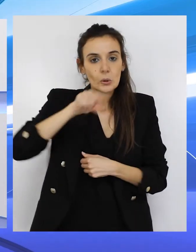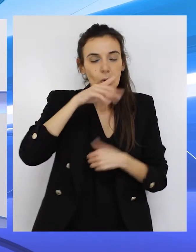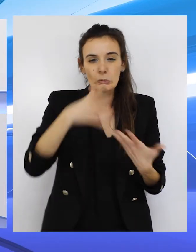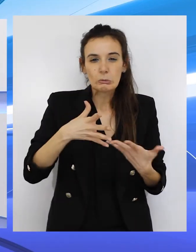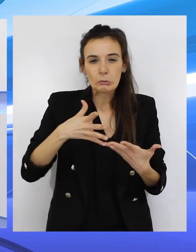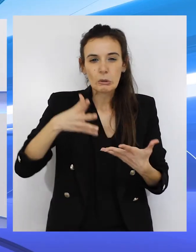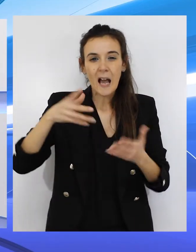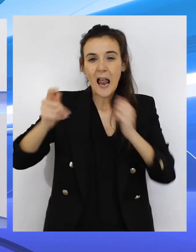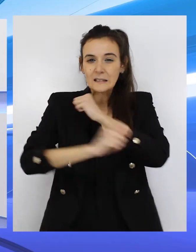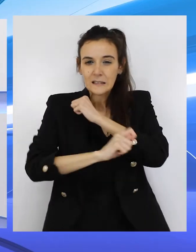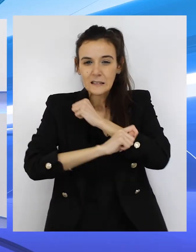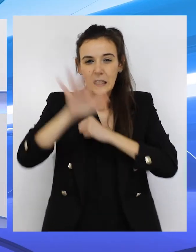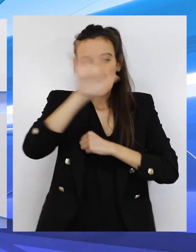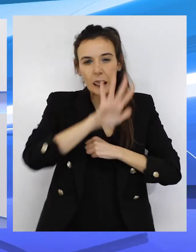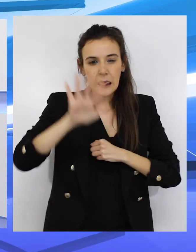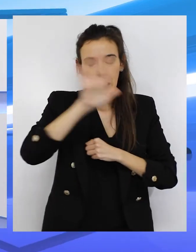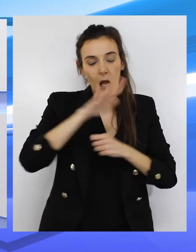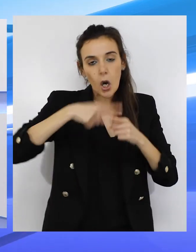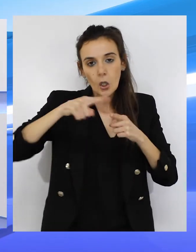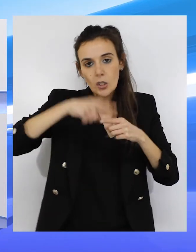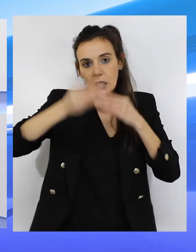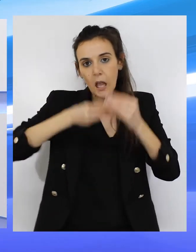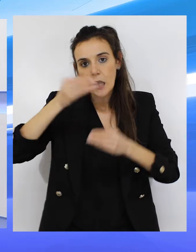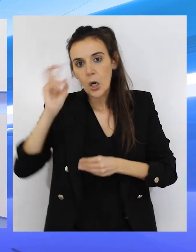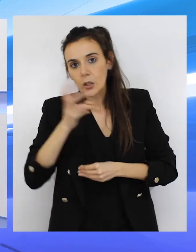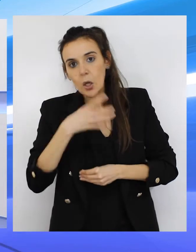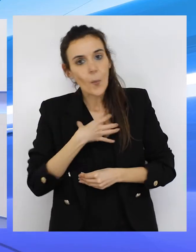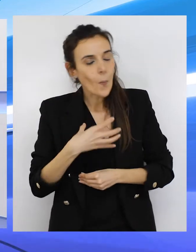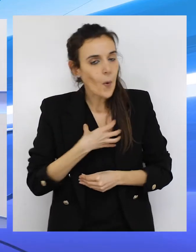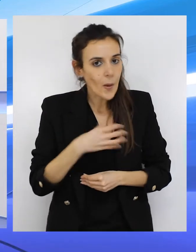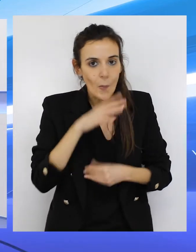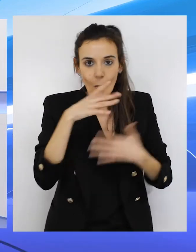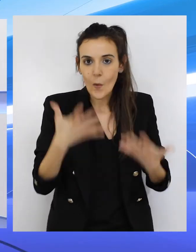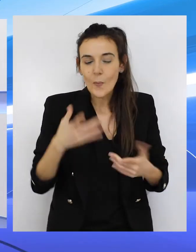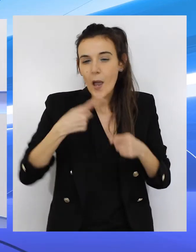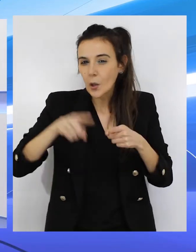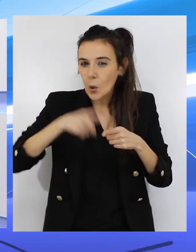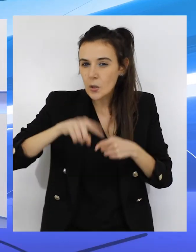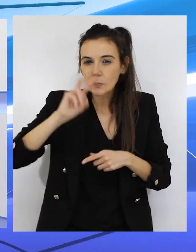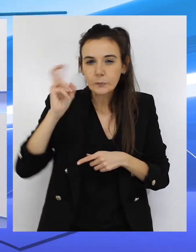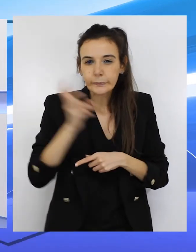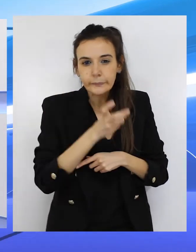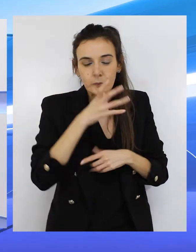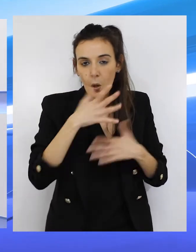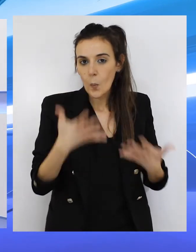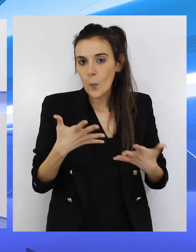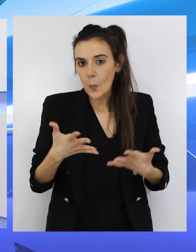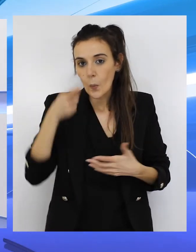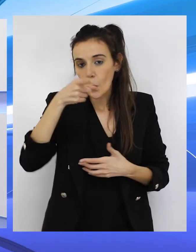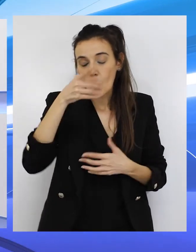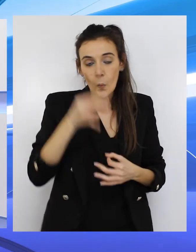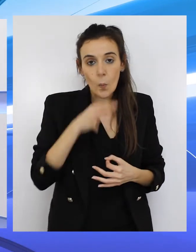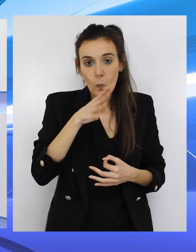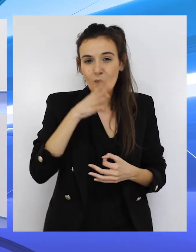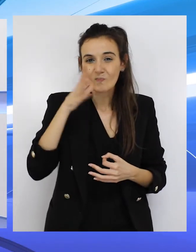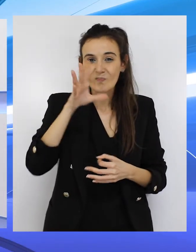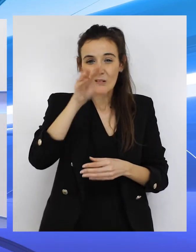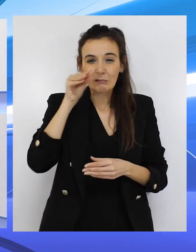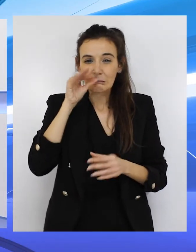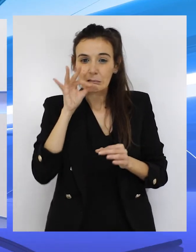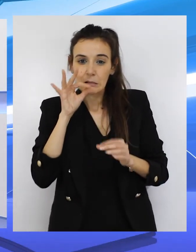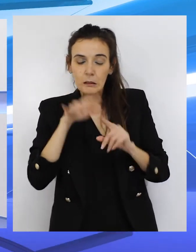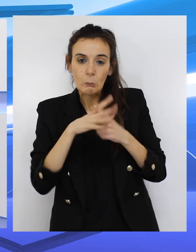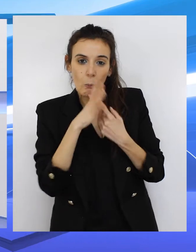estrategia. No podemos hacer otra cosa ahora mismo. Sí que es verdad que hay cosas que podrían ser un poco más coherentes en el sentido de que